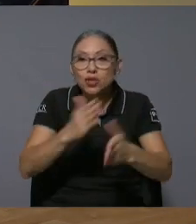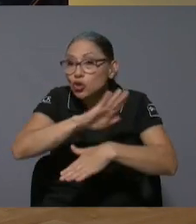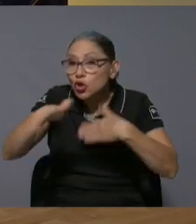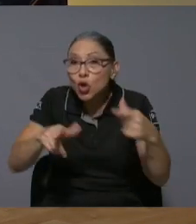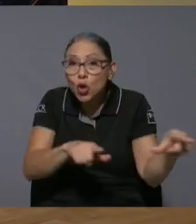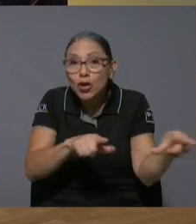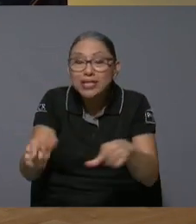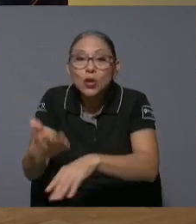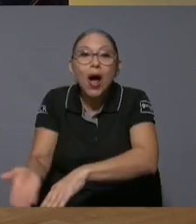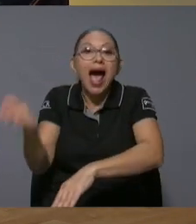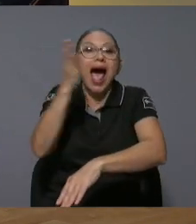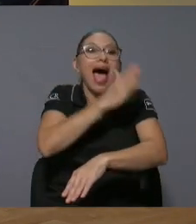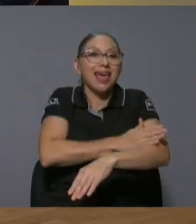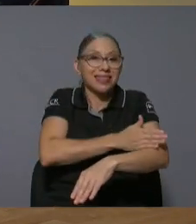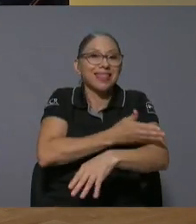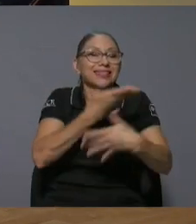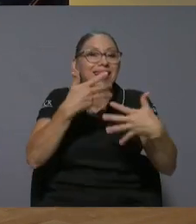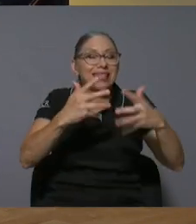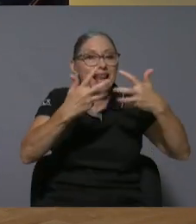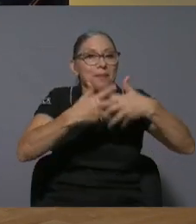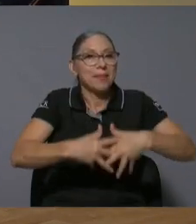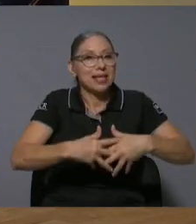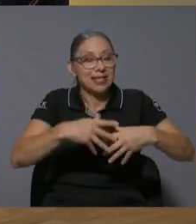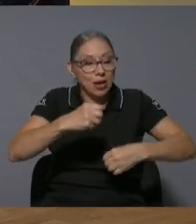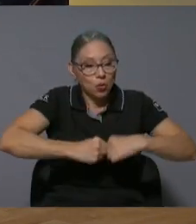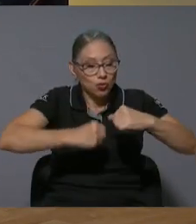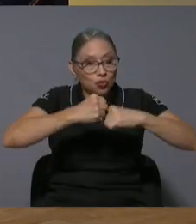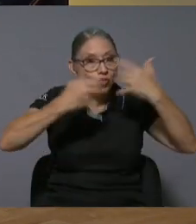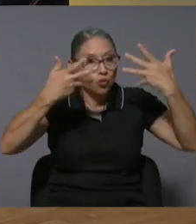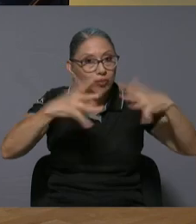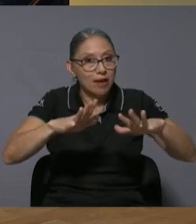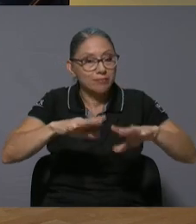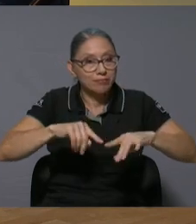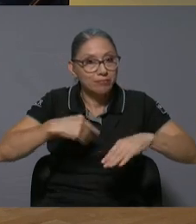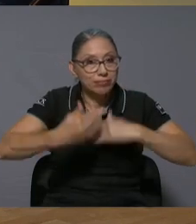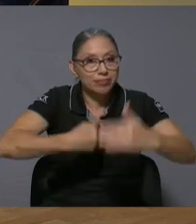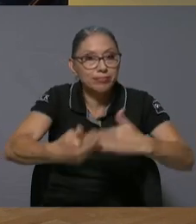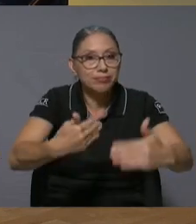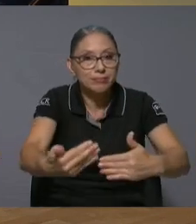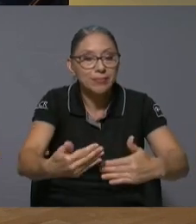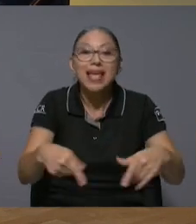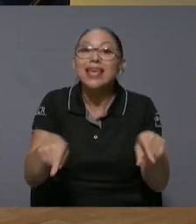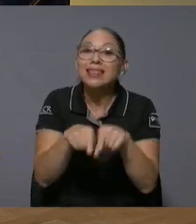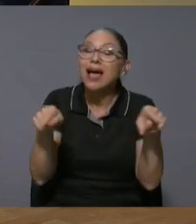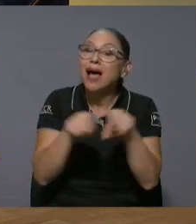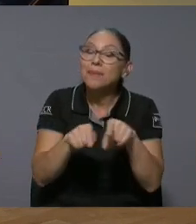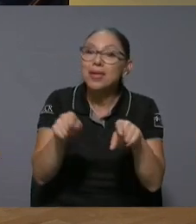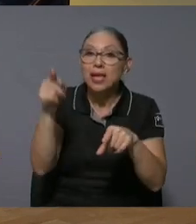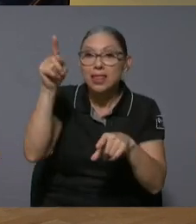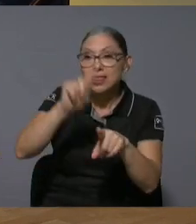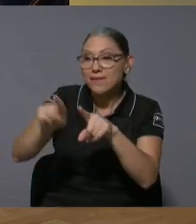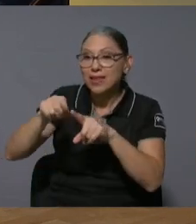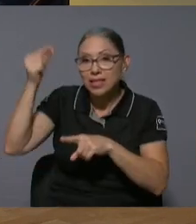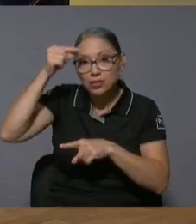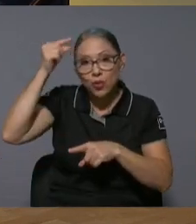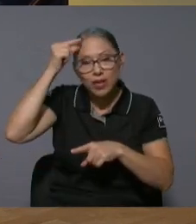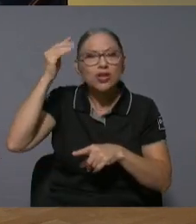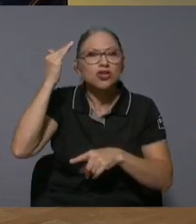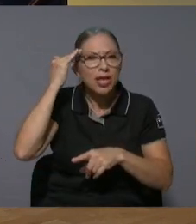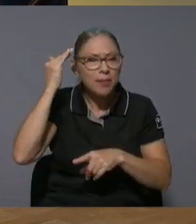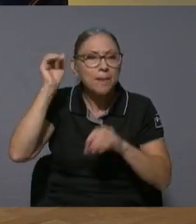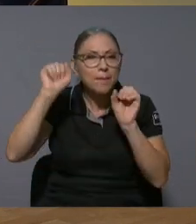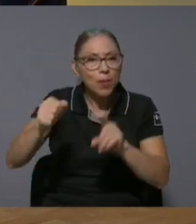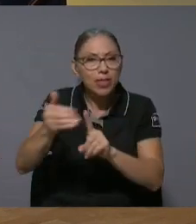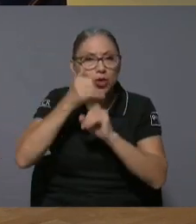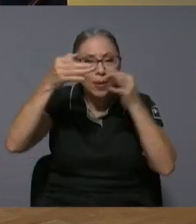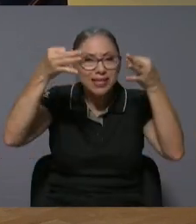al constructor para que salga y al mismo tiempo que los gobiernos sepan que pueden tomar decisiones técnicas y